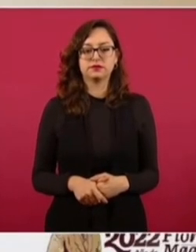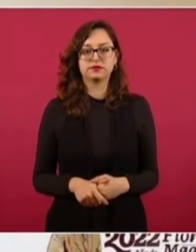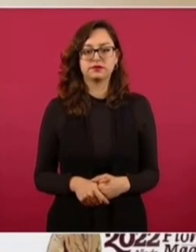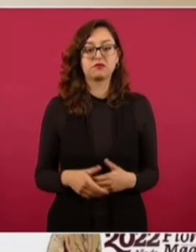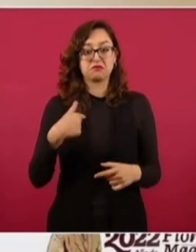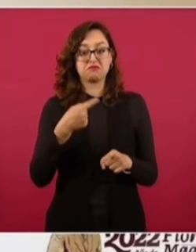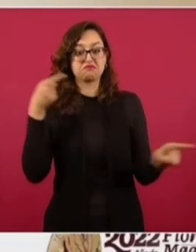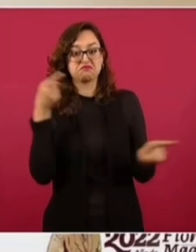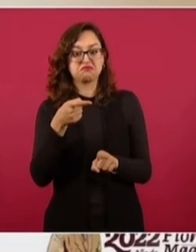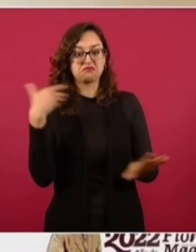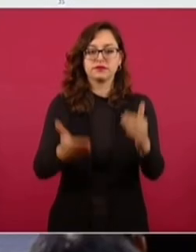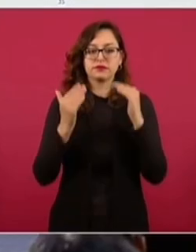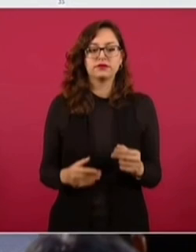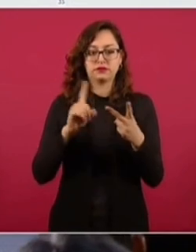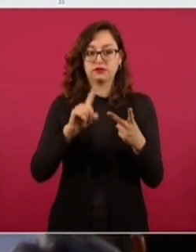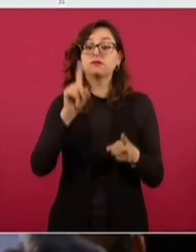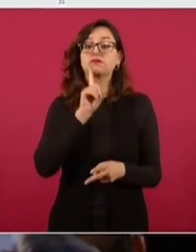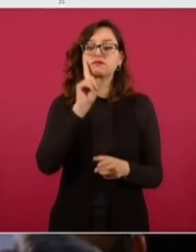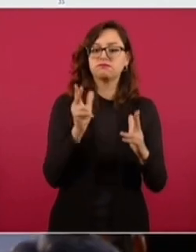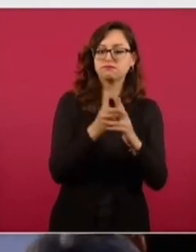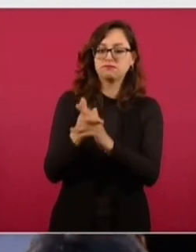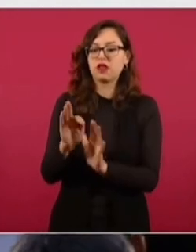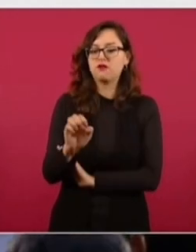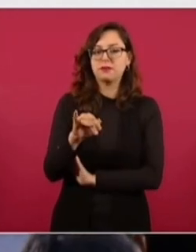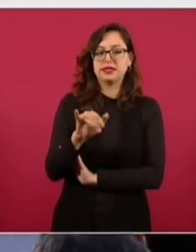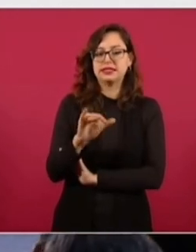cresta a los conservadores. Feminicidio.